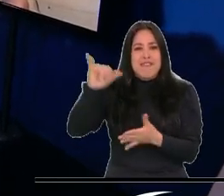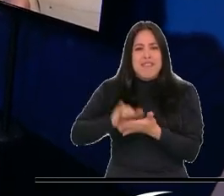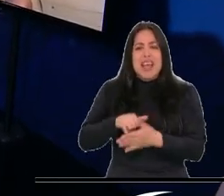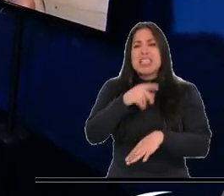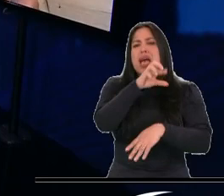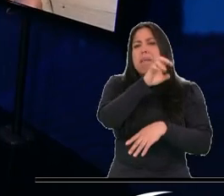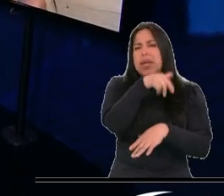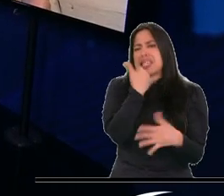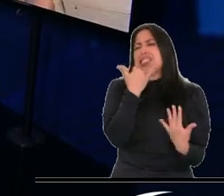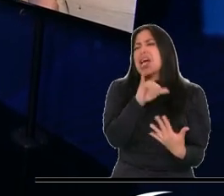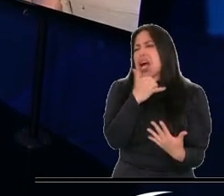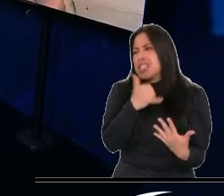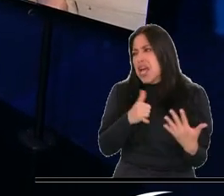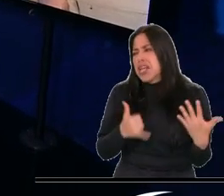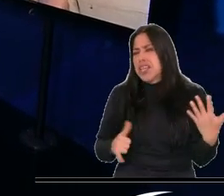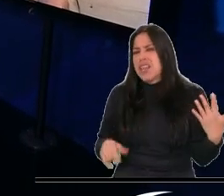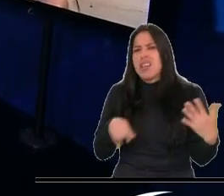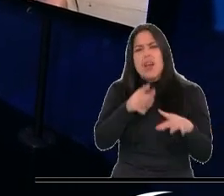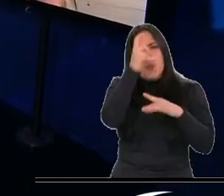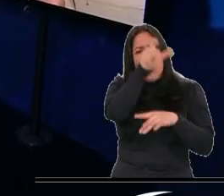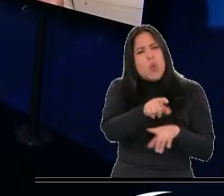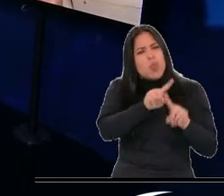¿Qué era lo que hacía diferente a Pelé?